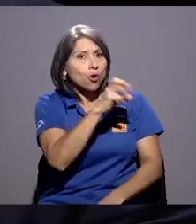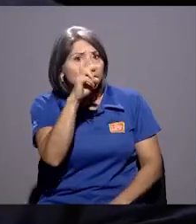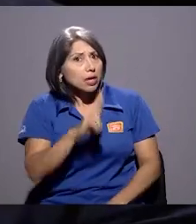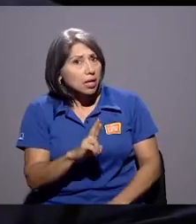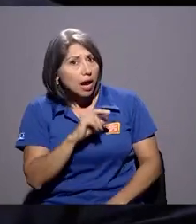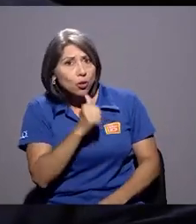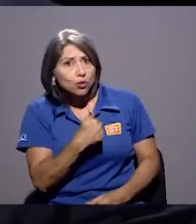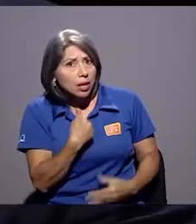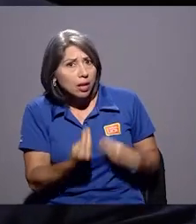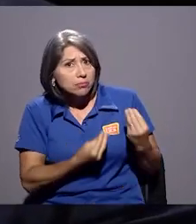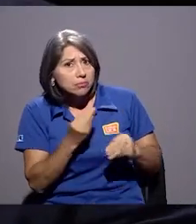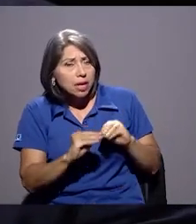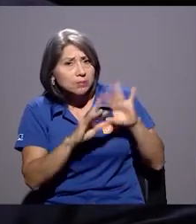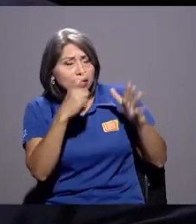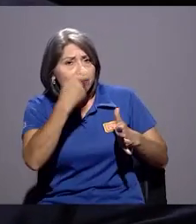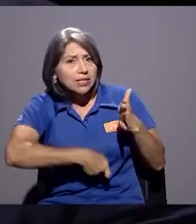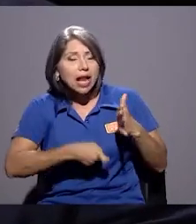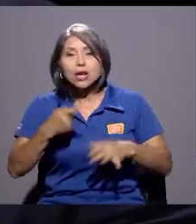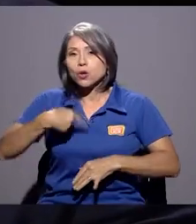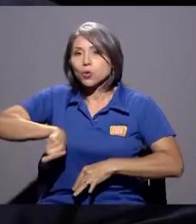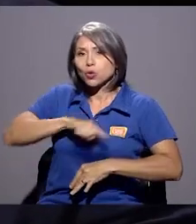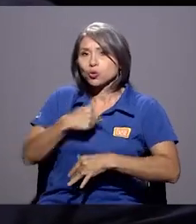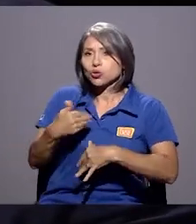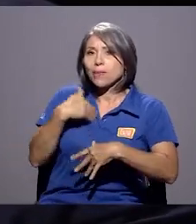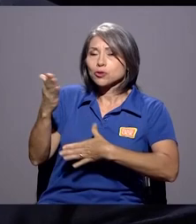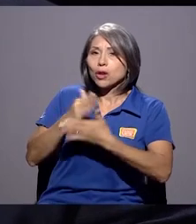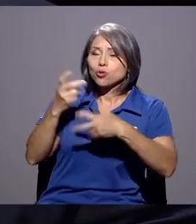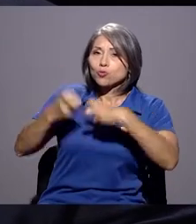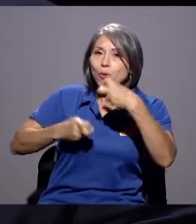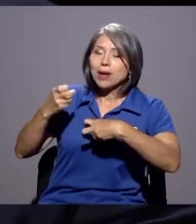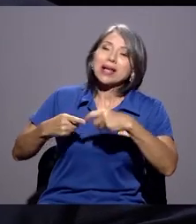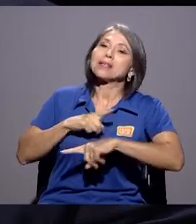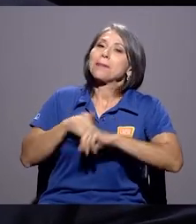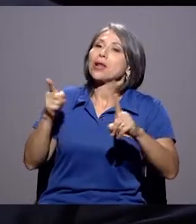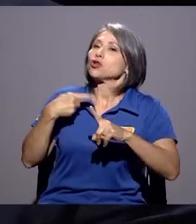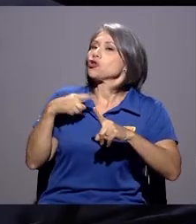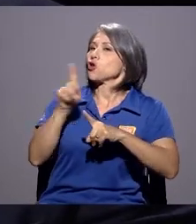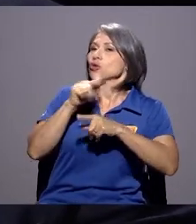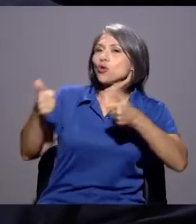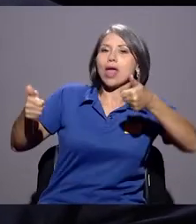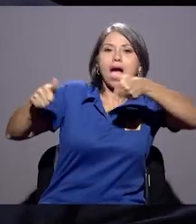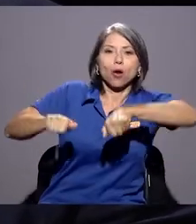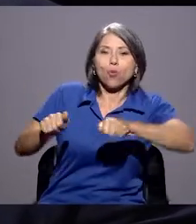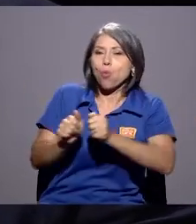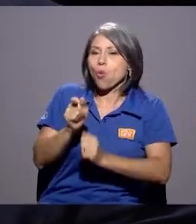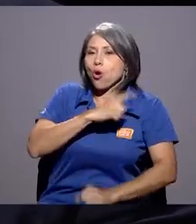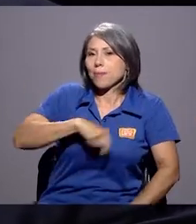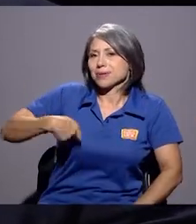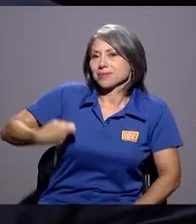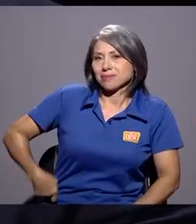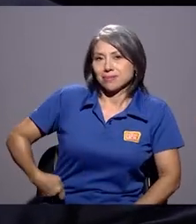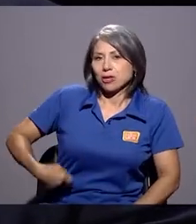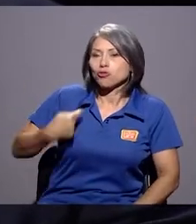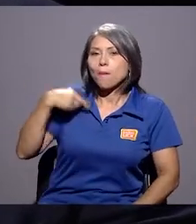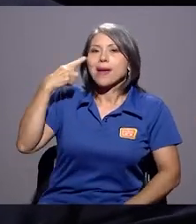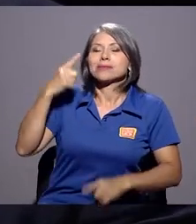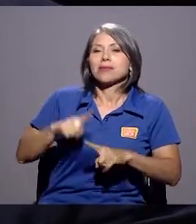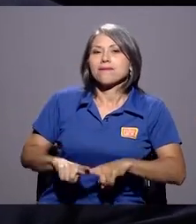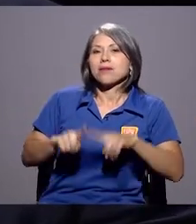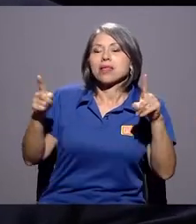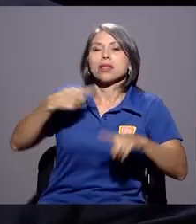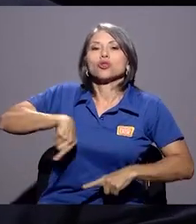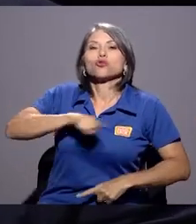Nosotros tenemos algunos problemas de transparencia fiscal, pero hay discrepo del presidente en el sentido de que lo que necesitamos es